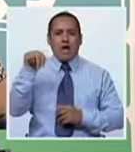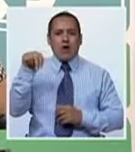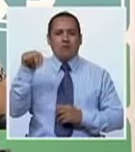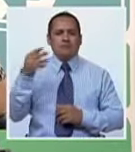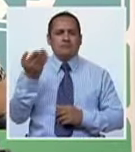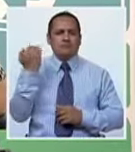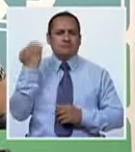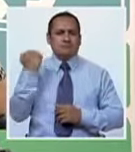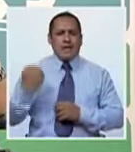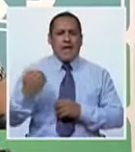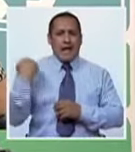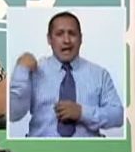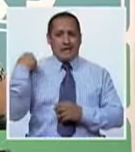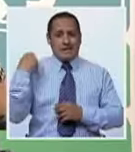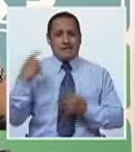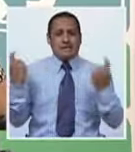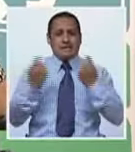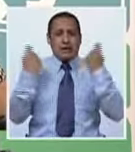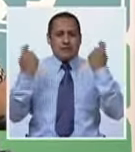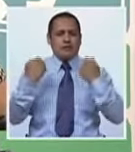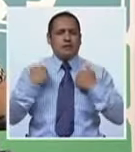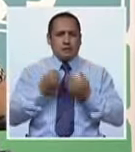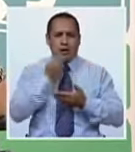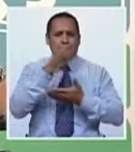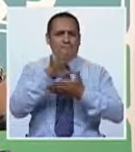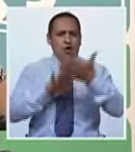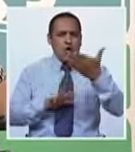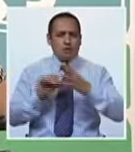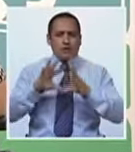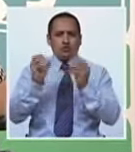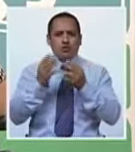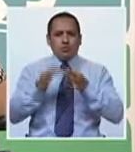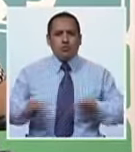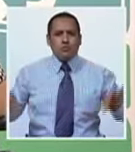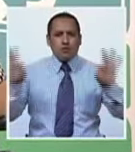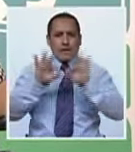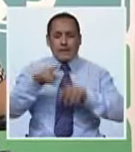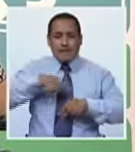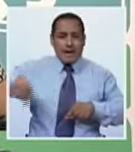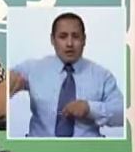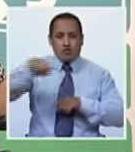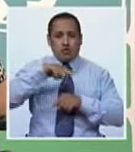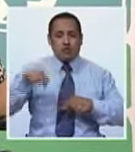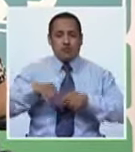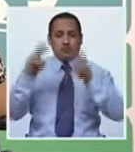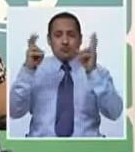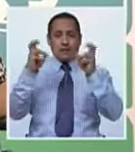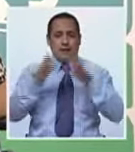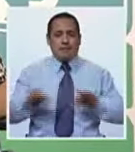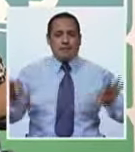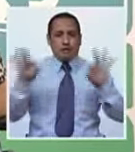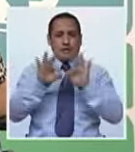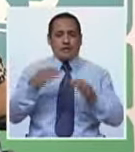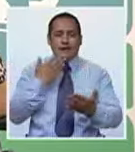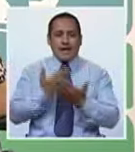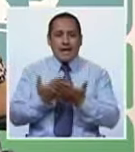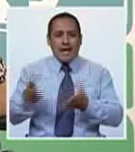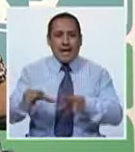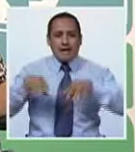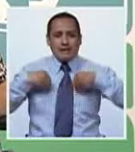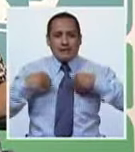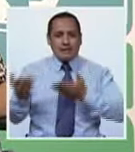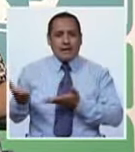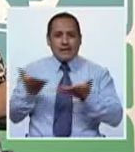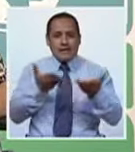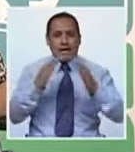que se celebró el día de ayer. Para esto tenemos informes, notas interesantes para todos ustedes sobre este tema. Gracias por